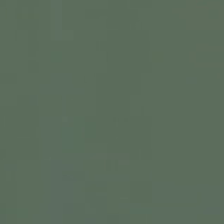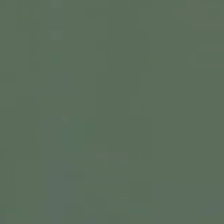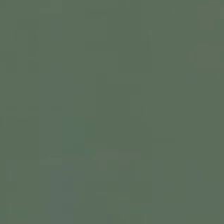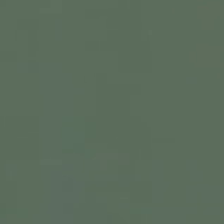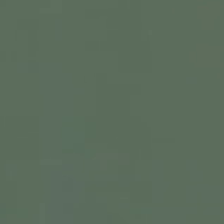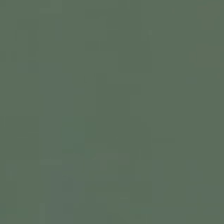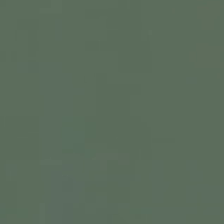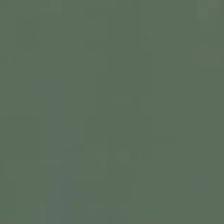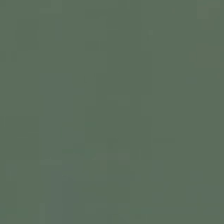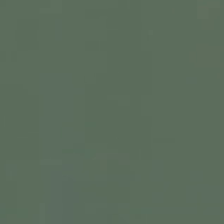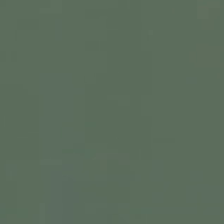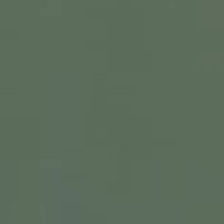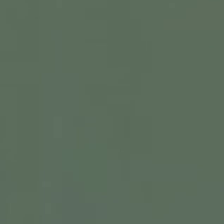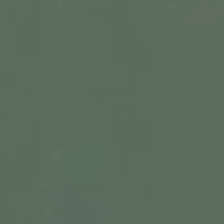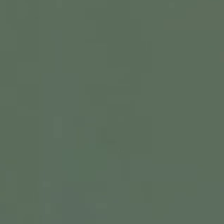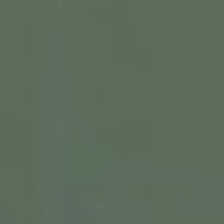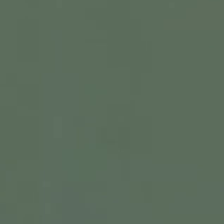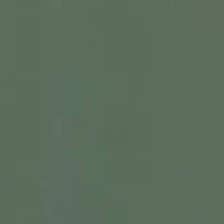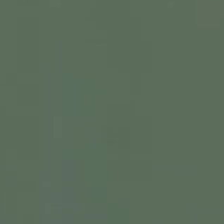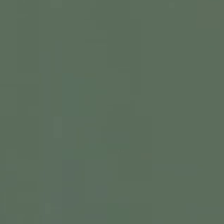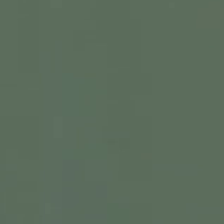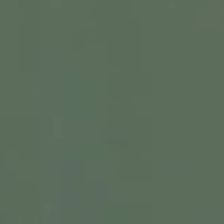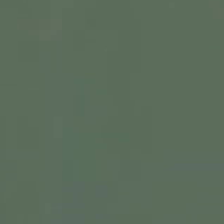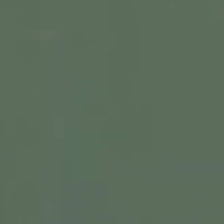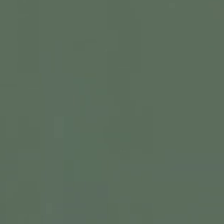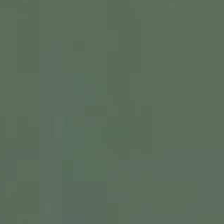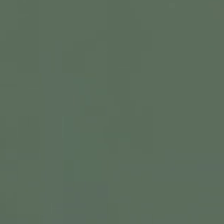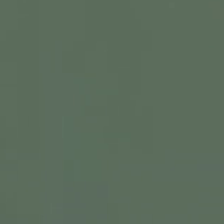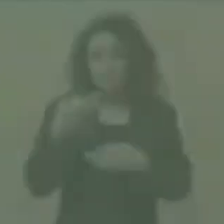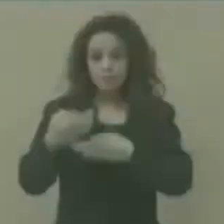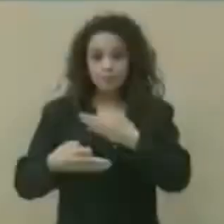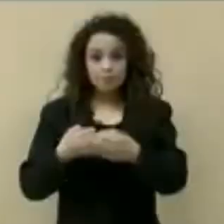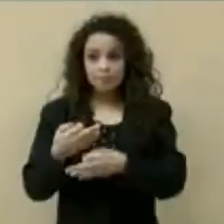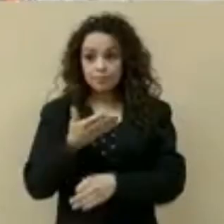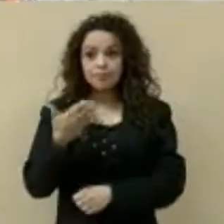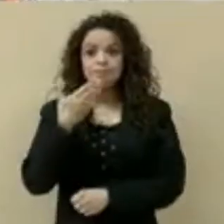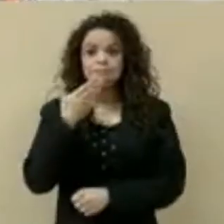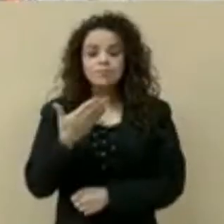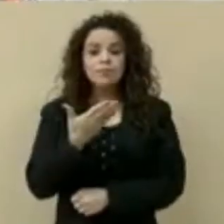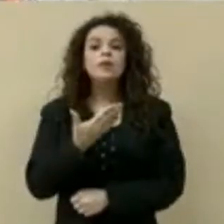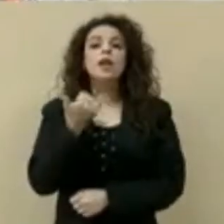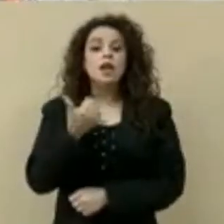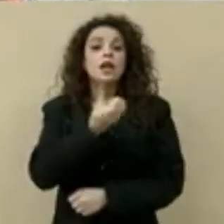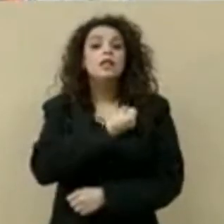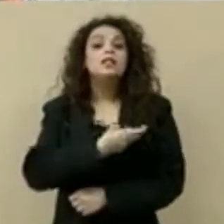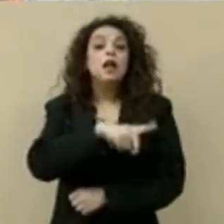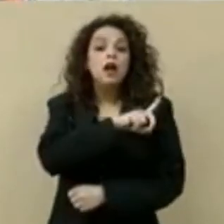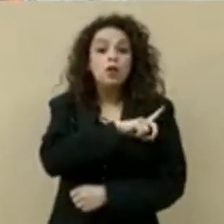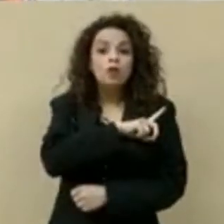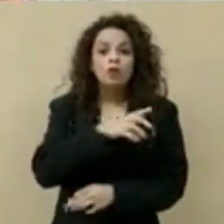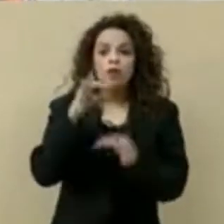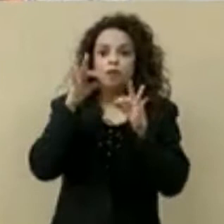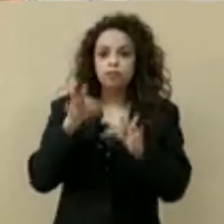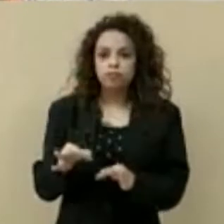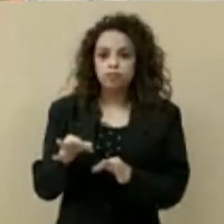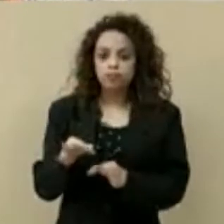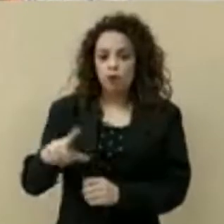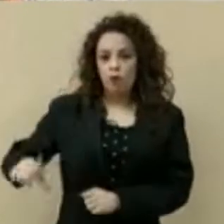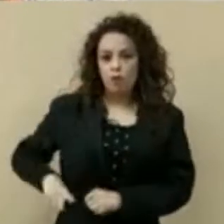Celebro que esté muy bien de salud el gobernador Miguel Barbosa.